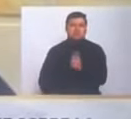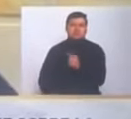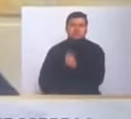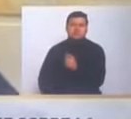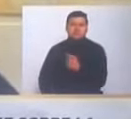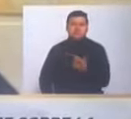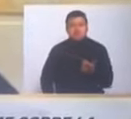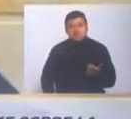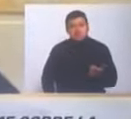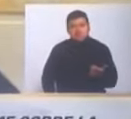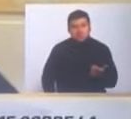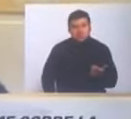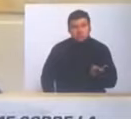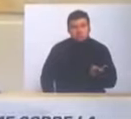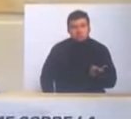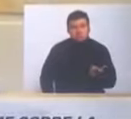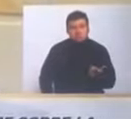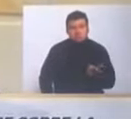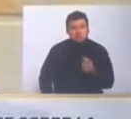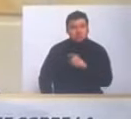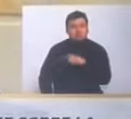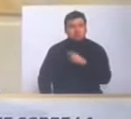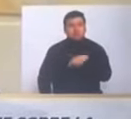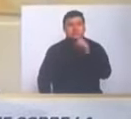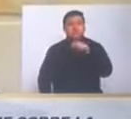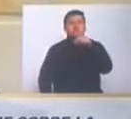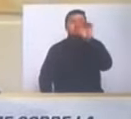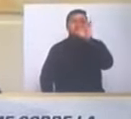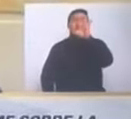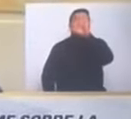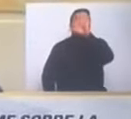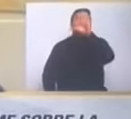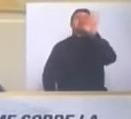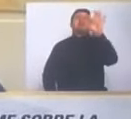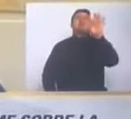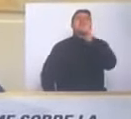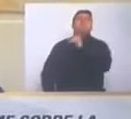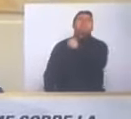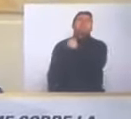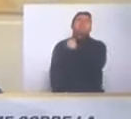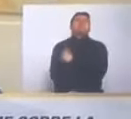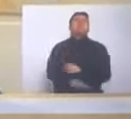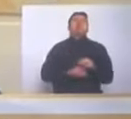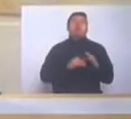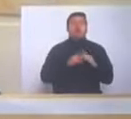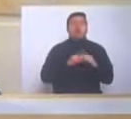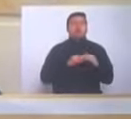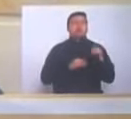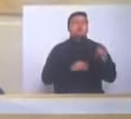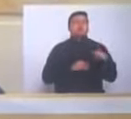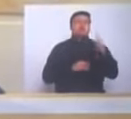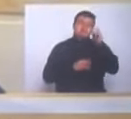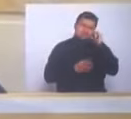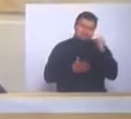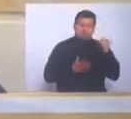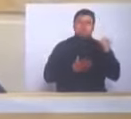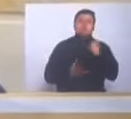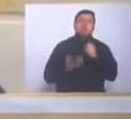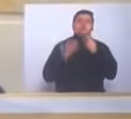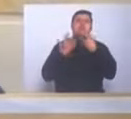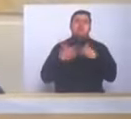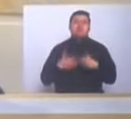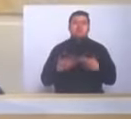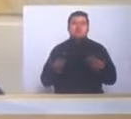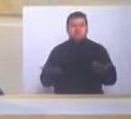Y aparte, se necesita más de 500 millones de dólares para invertir en la